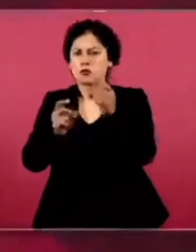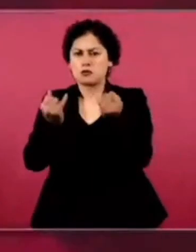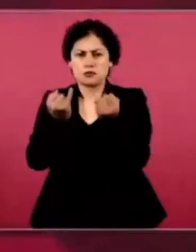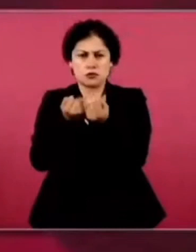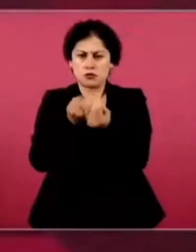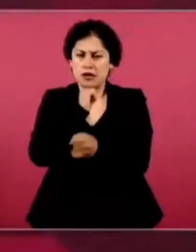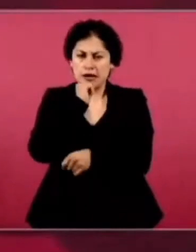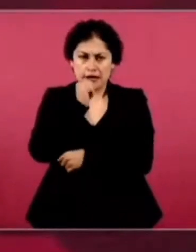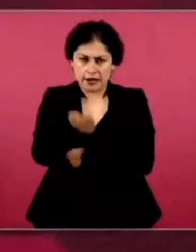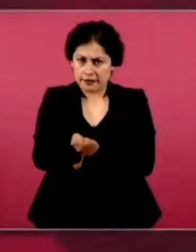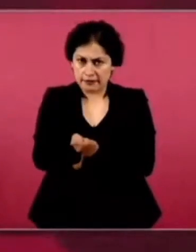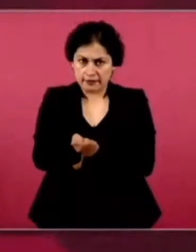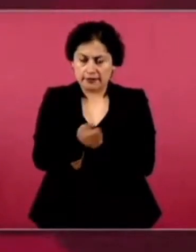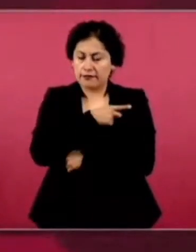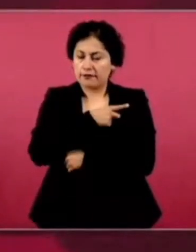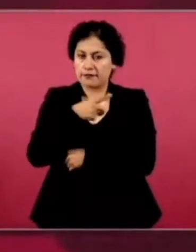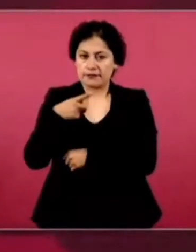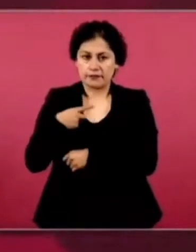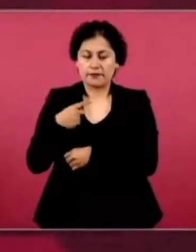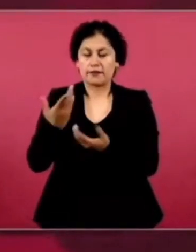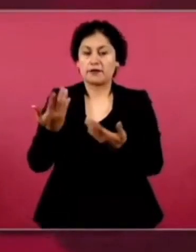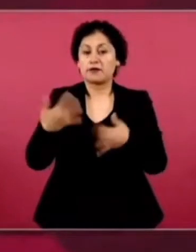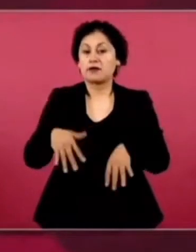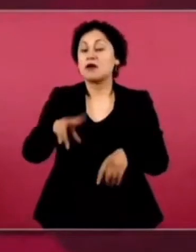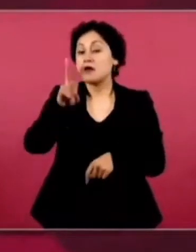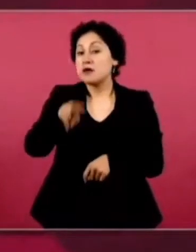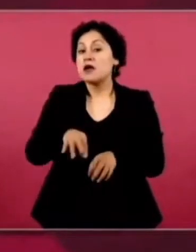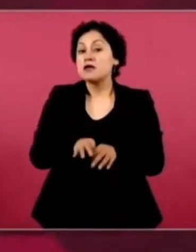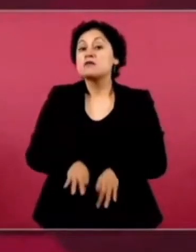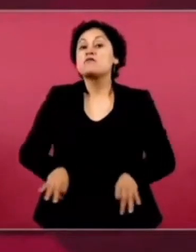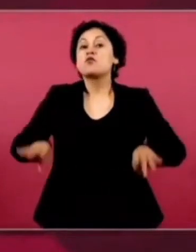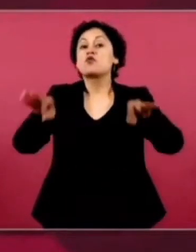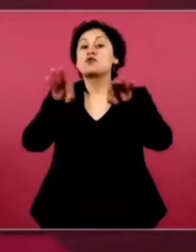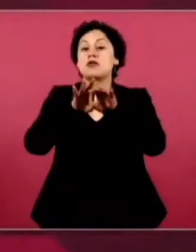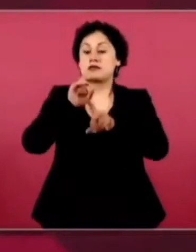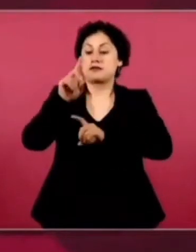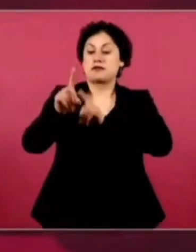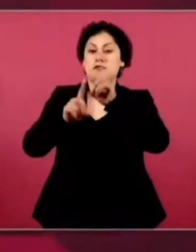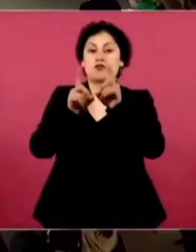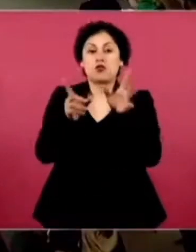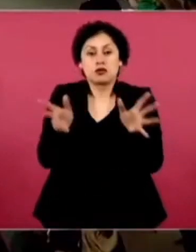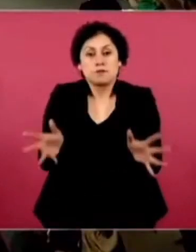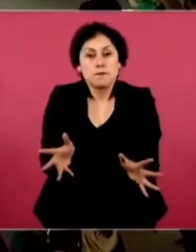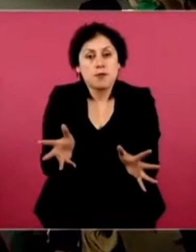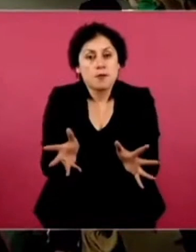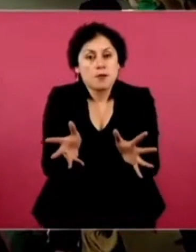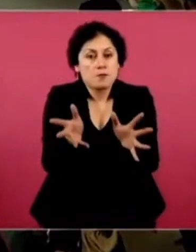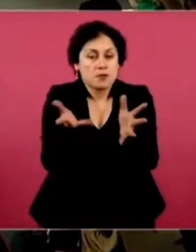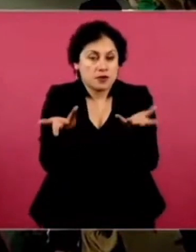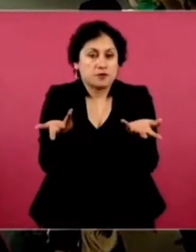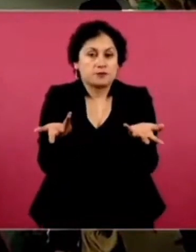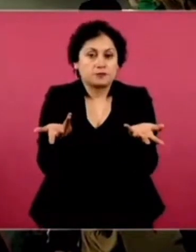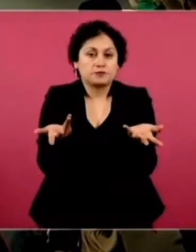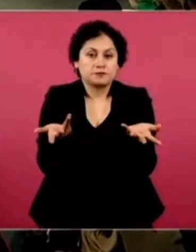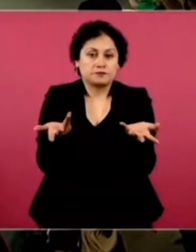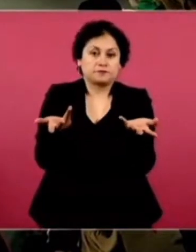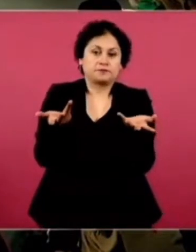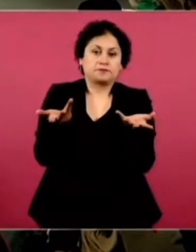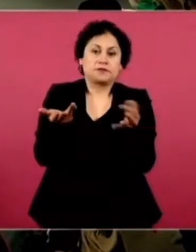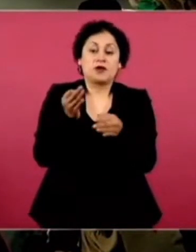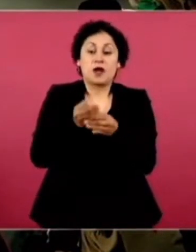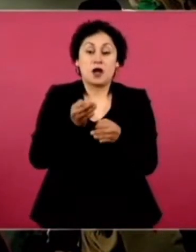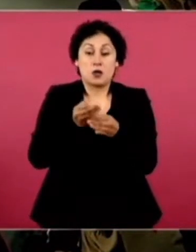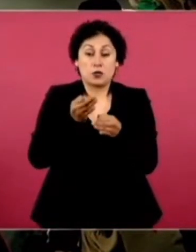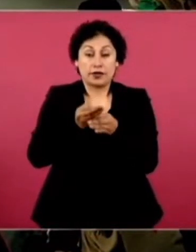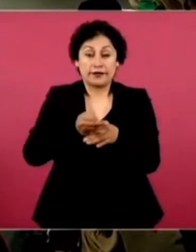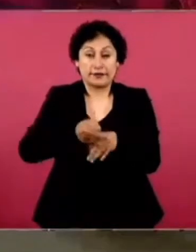Es muy importante el fomento al deporte, hay un buen momento para el